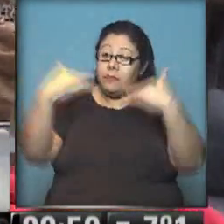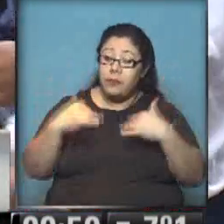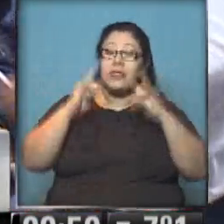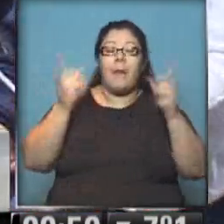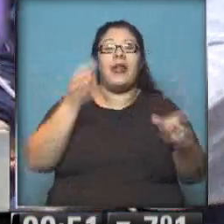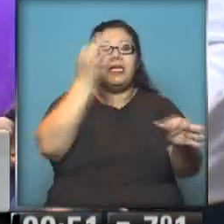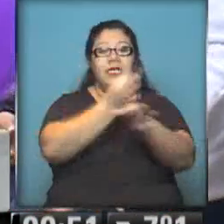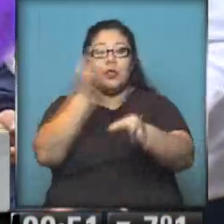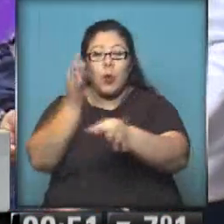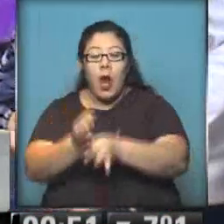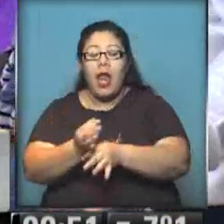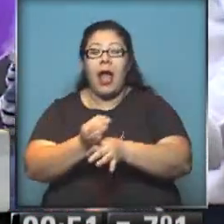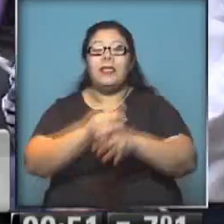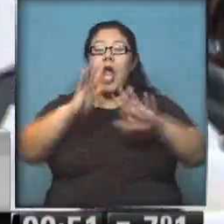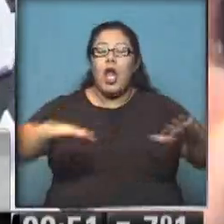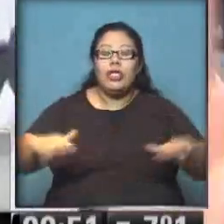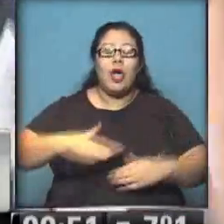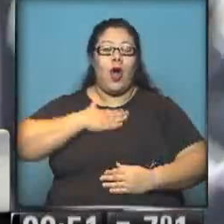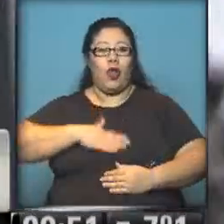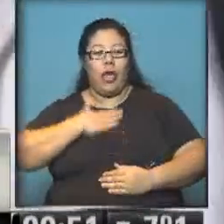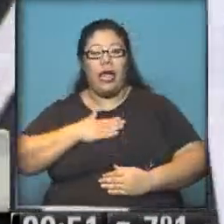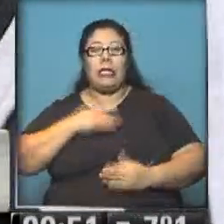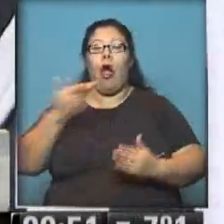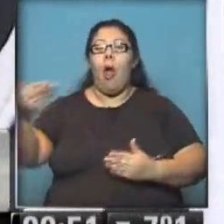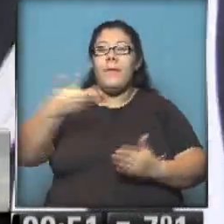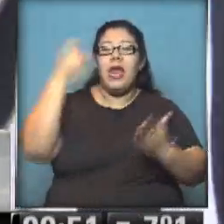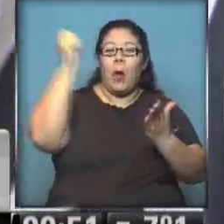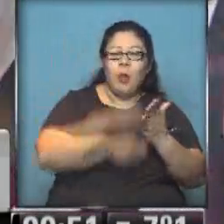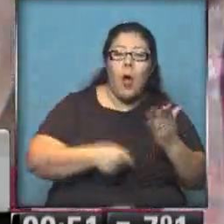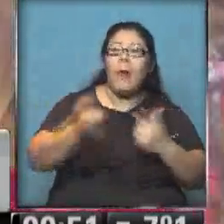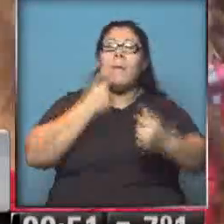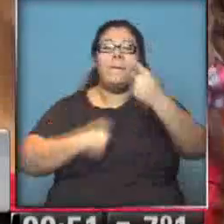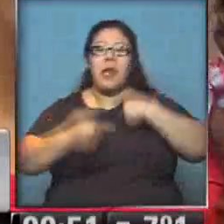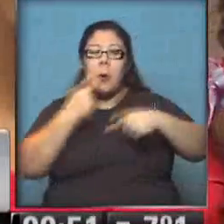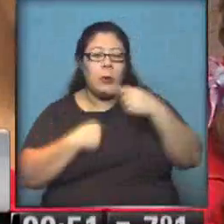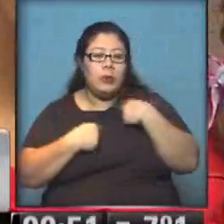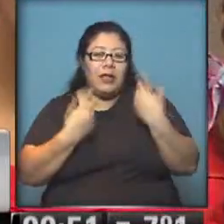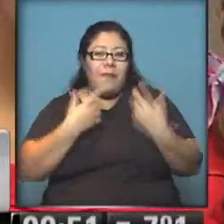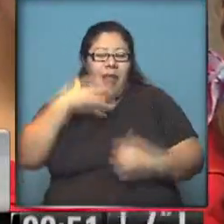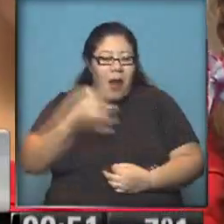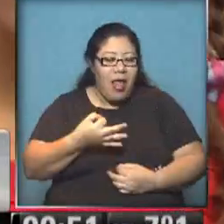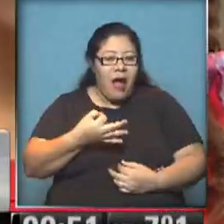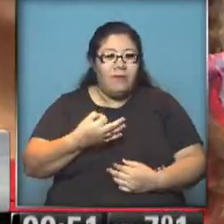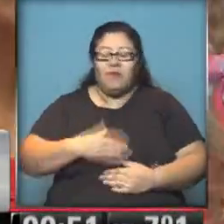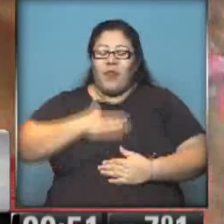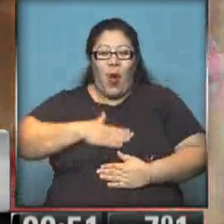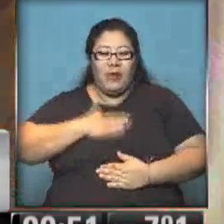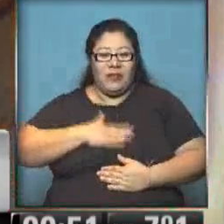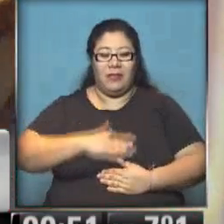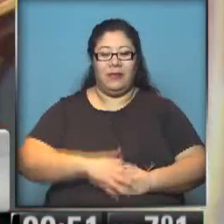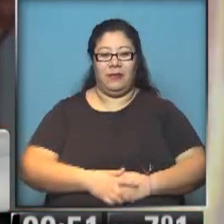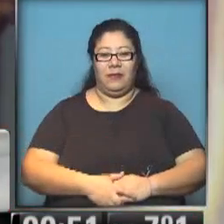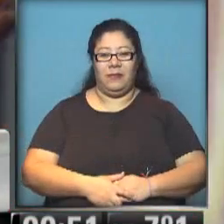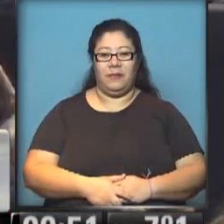colegio, los chicos se quedan contentos, vienen autógrafos, hacen preguntas. Así que nada, la verdad que estamos muy contentos.